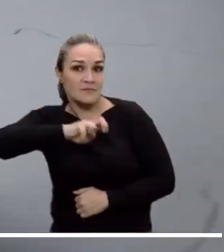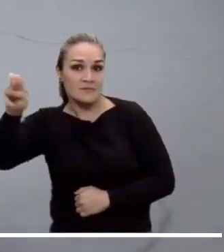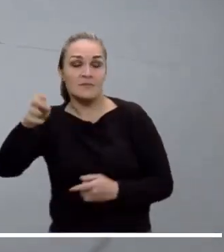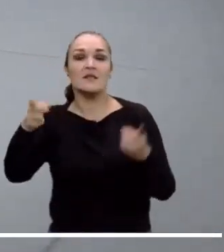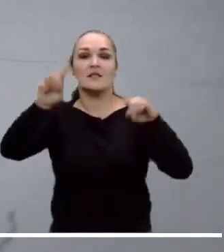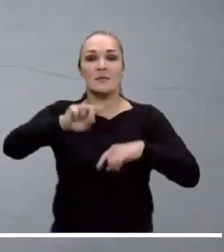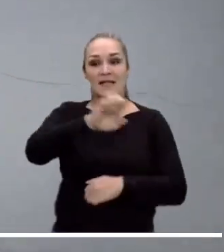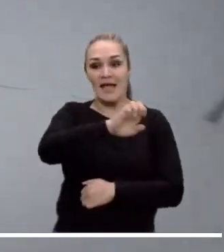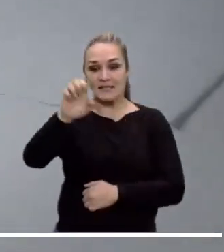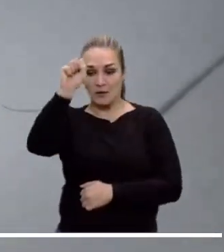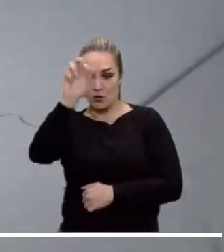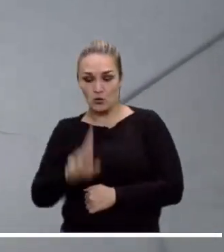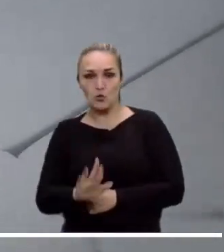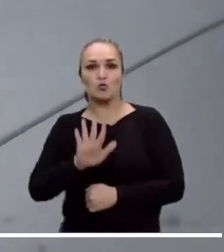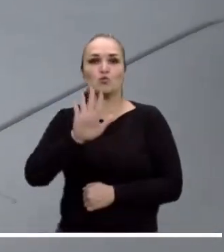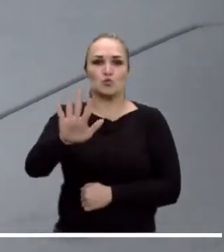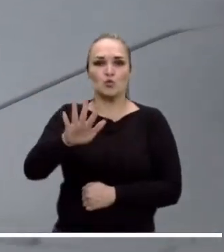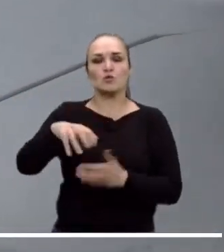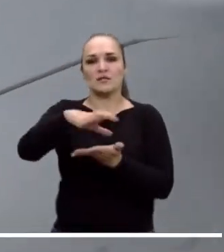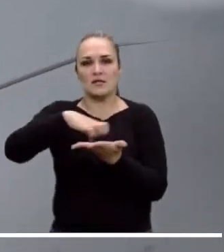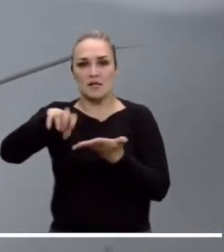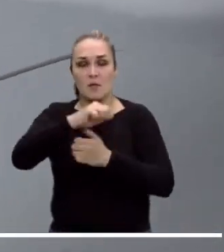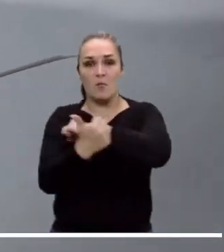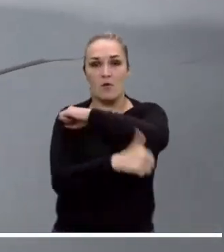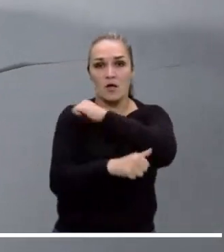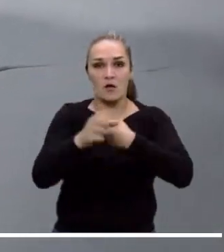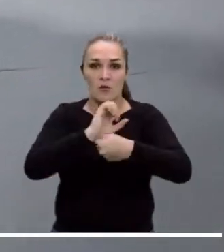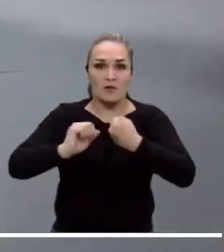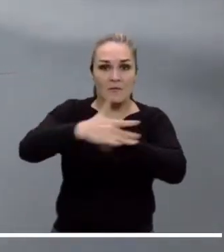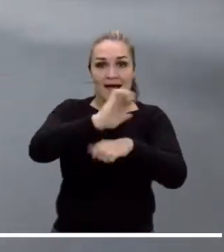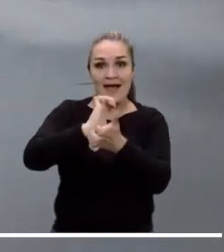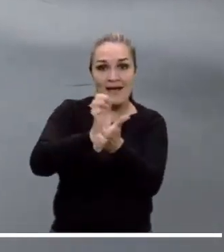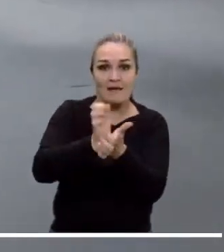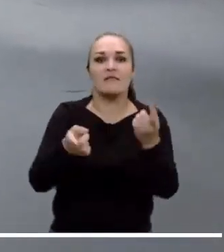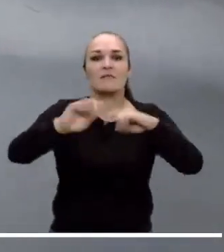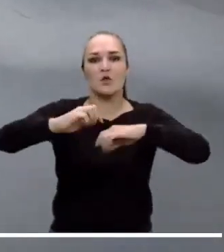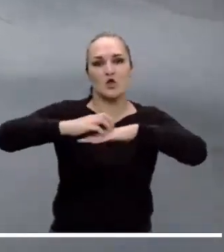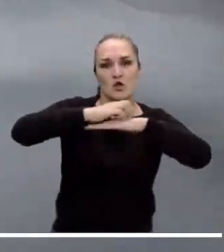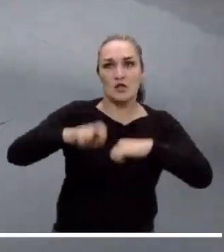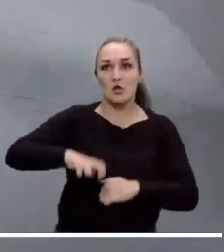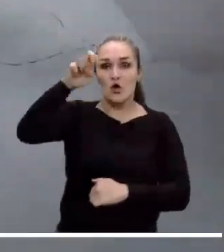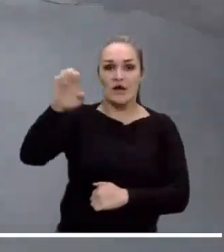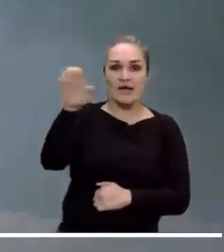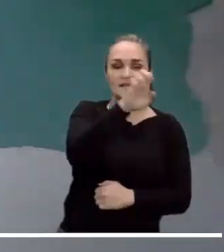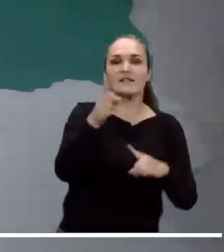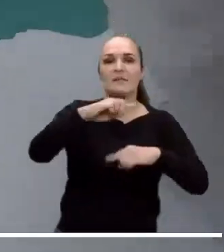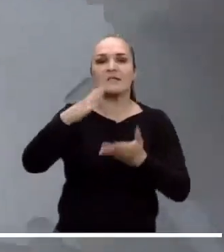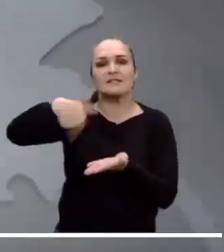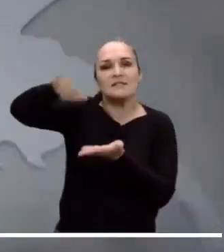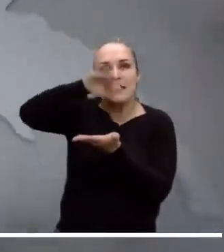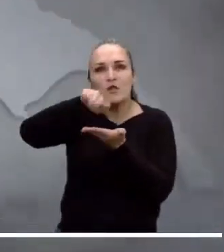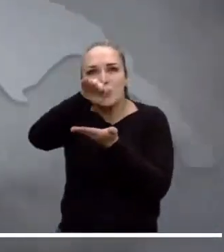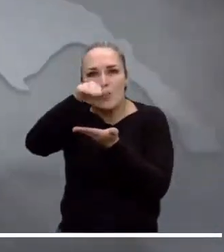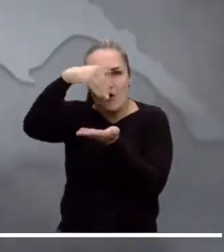oeste de norte de Santander, este y sur de Santander, Boyacá, Cundinamarca, El Eje Cafetero, noreste de Tolima y